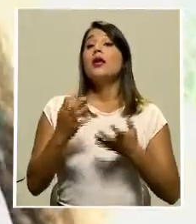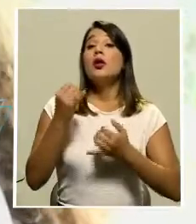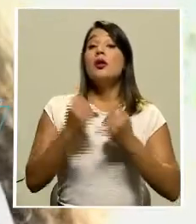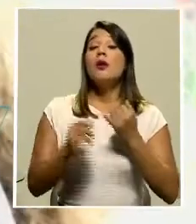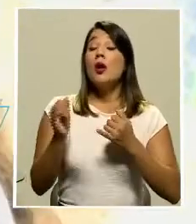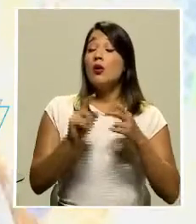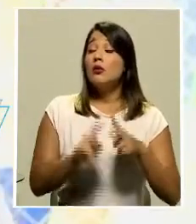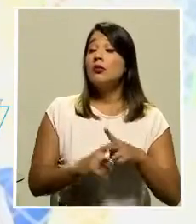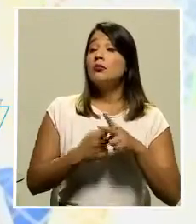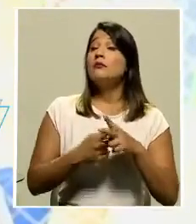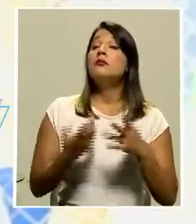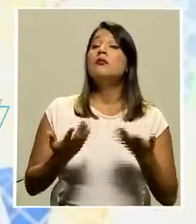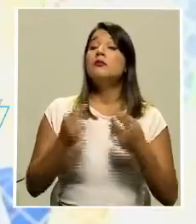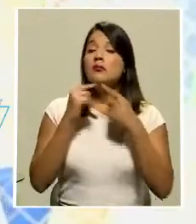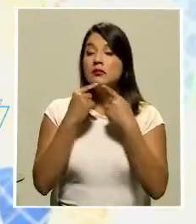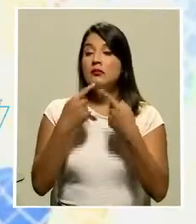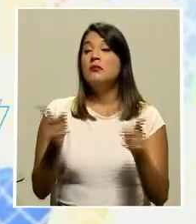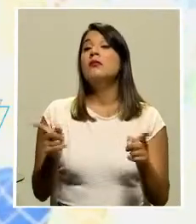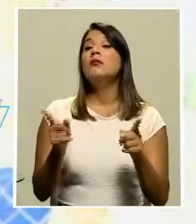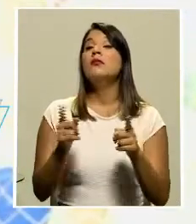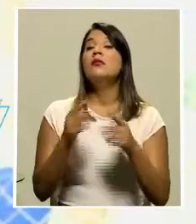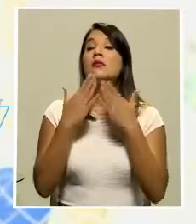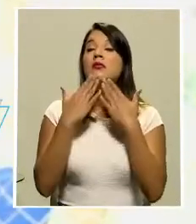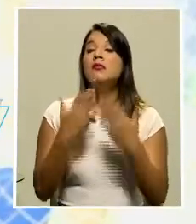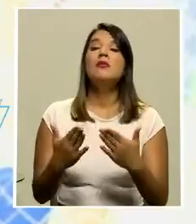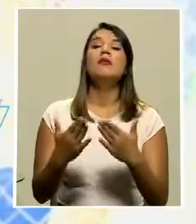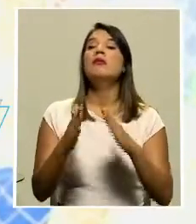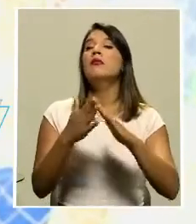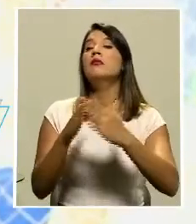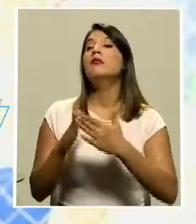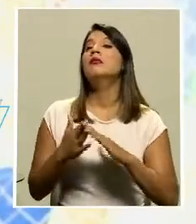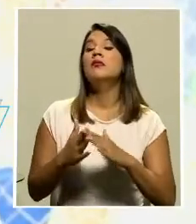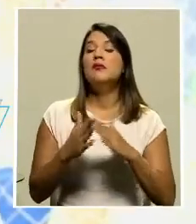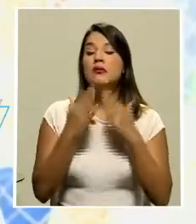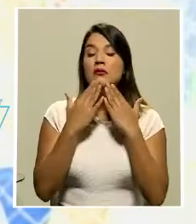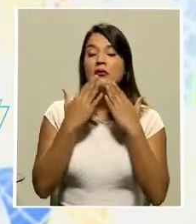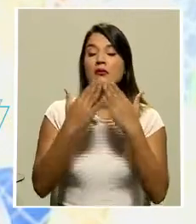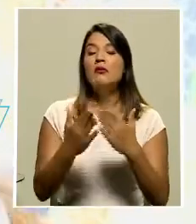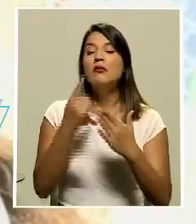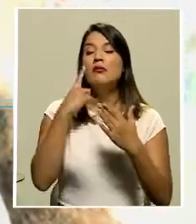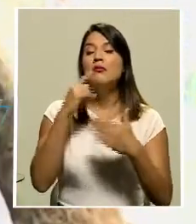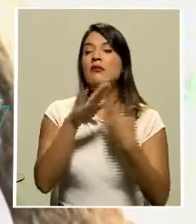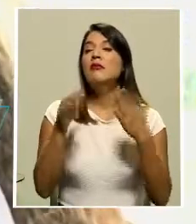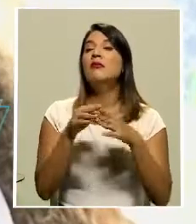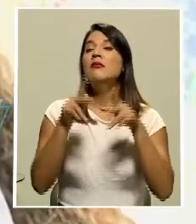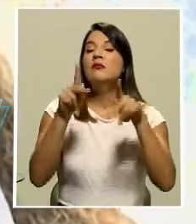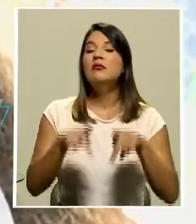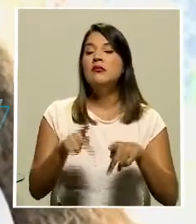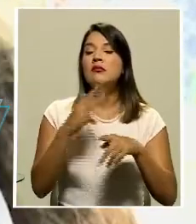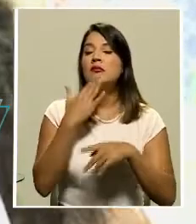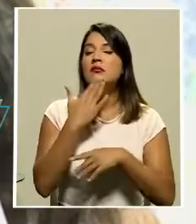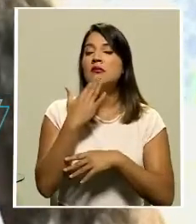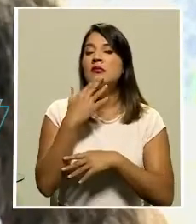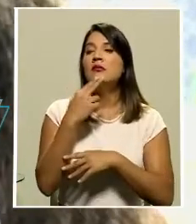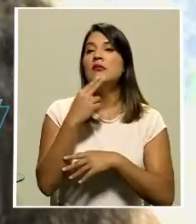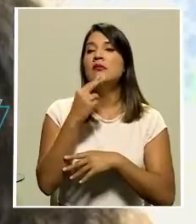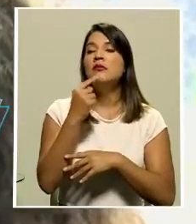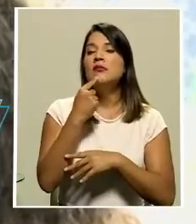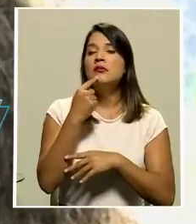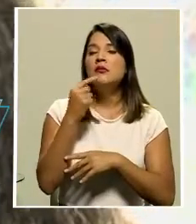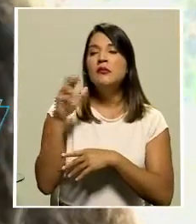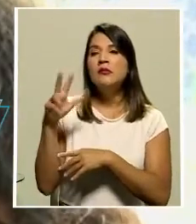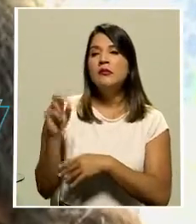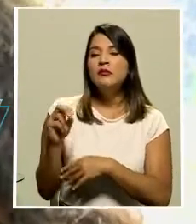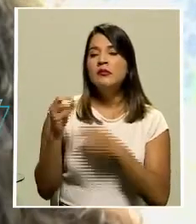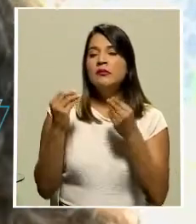agradeciéndole a la sociedad civil agradeciéndole sobre todo a los colectivos que han sido una fuerza vital